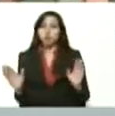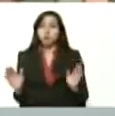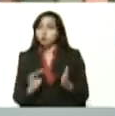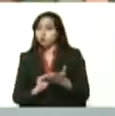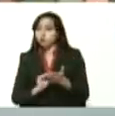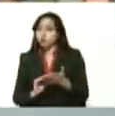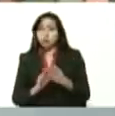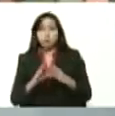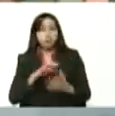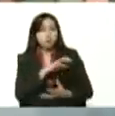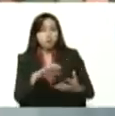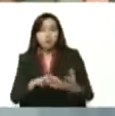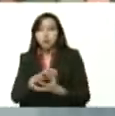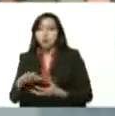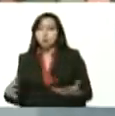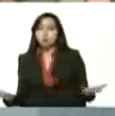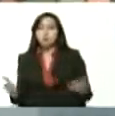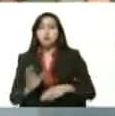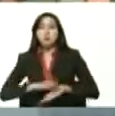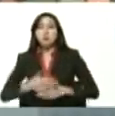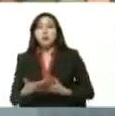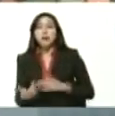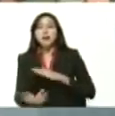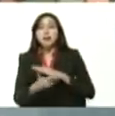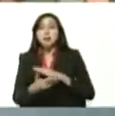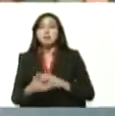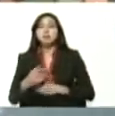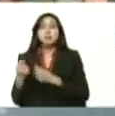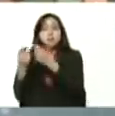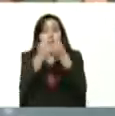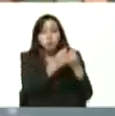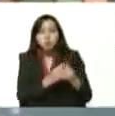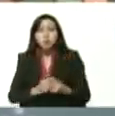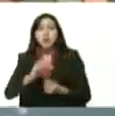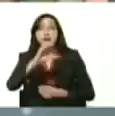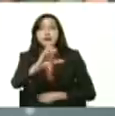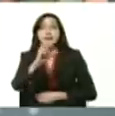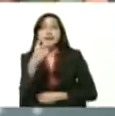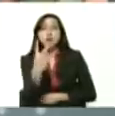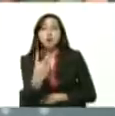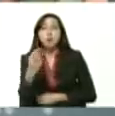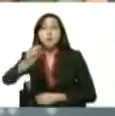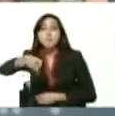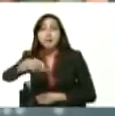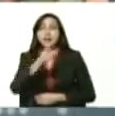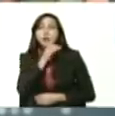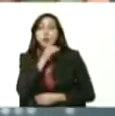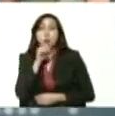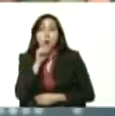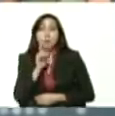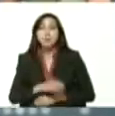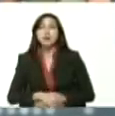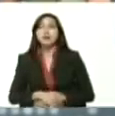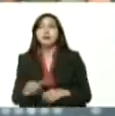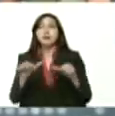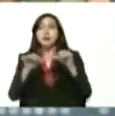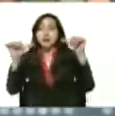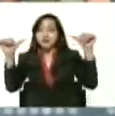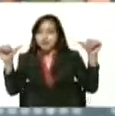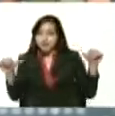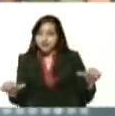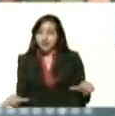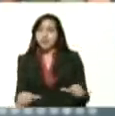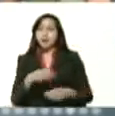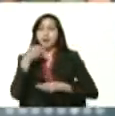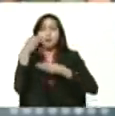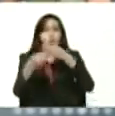asuntos. La economía digital el C2P que acabamos de explicar, el sistema C2P que hemos